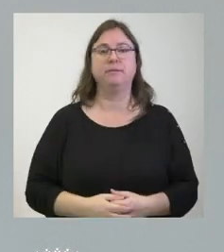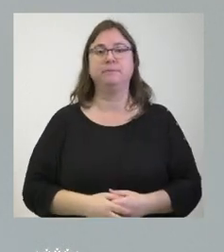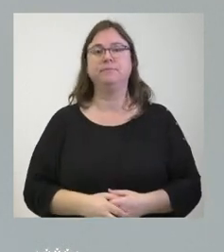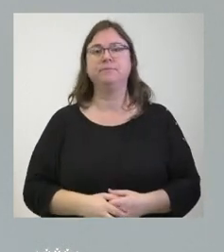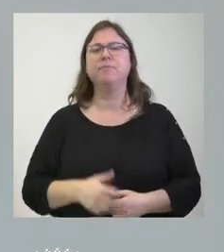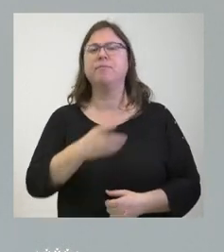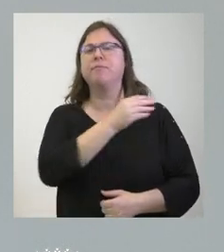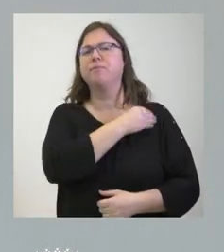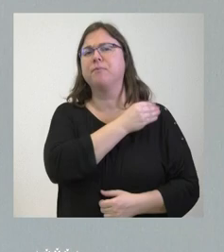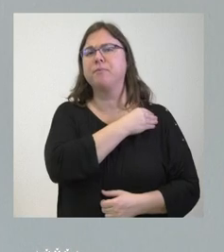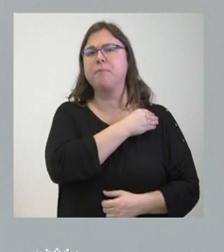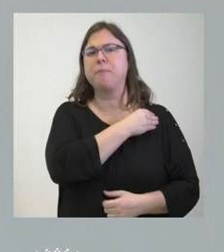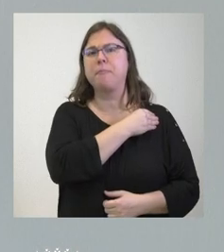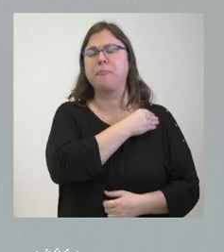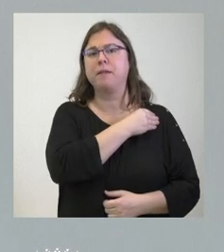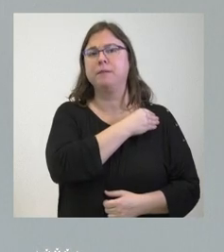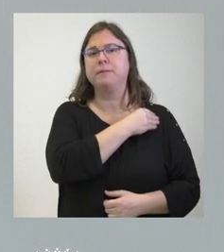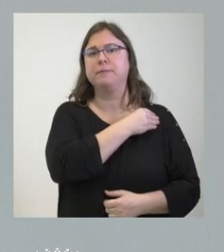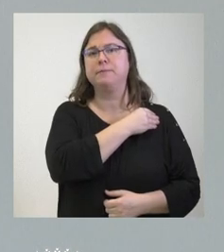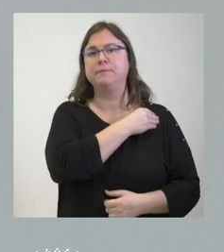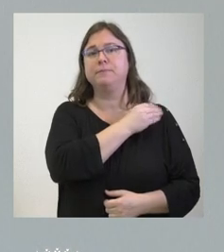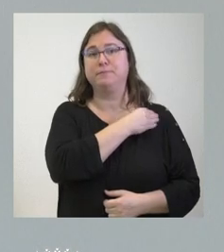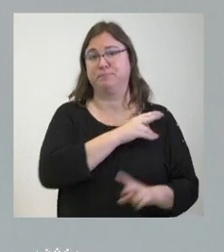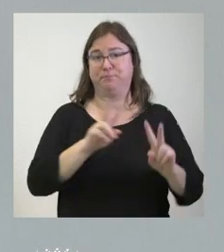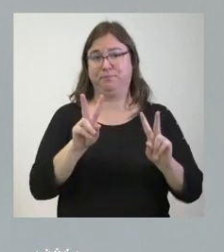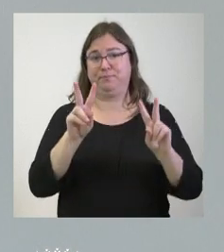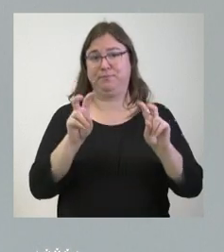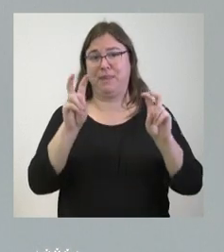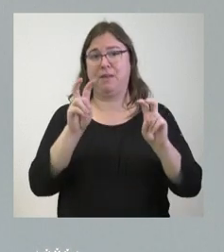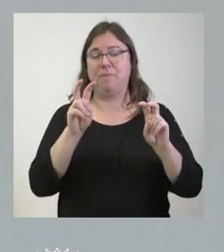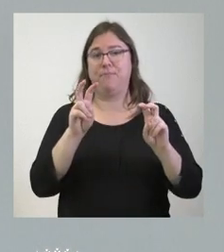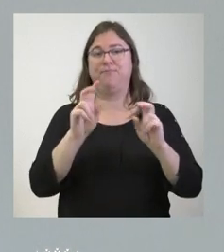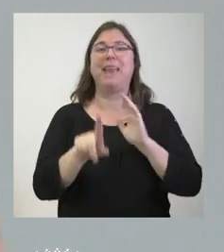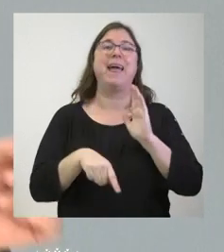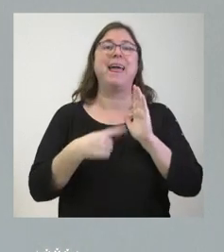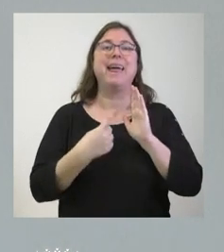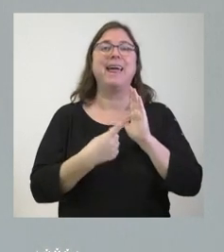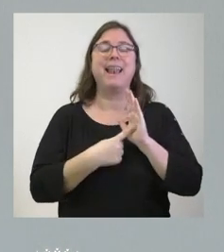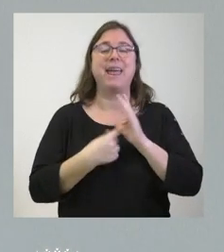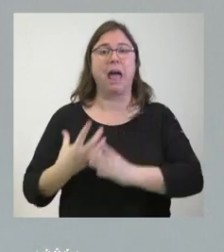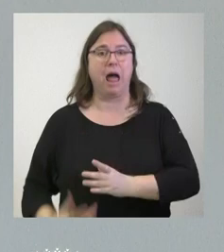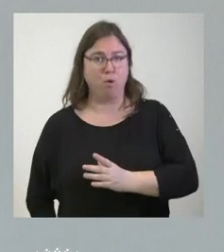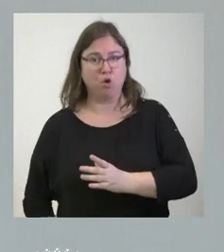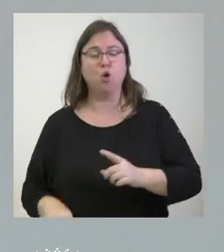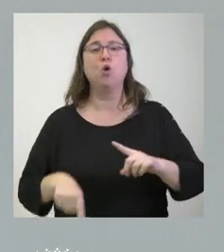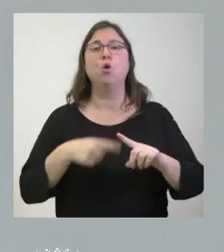plantea una siguiente cuestión en relación con la ley del aborto y partiendo de la idea lógicamente que es el